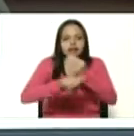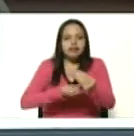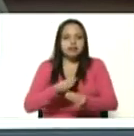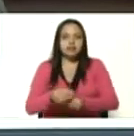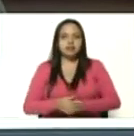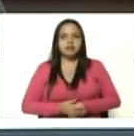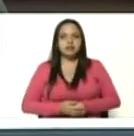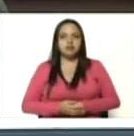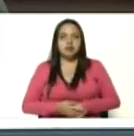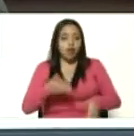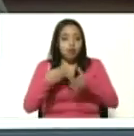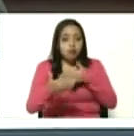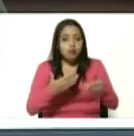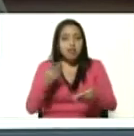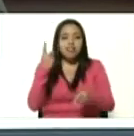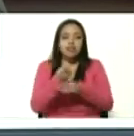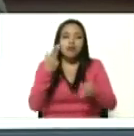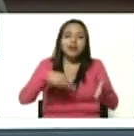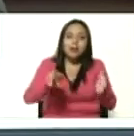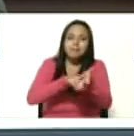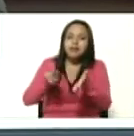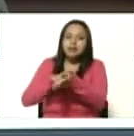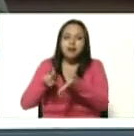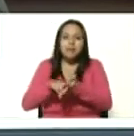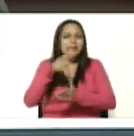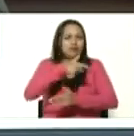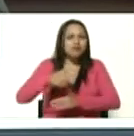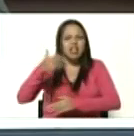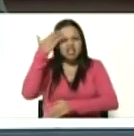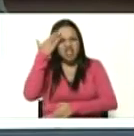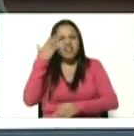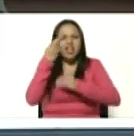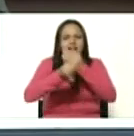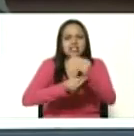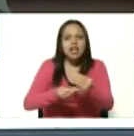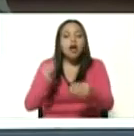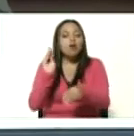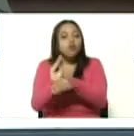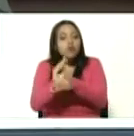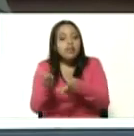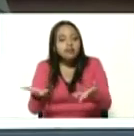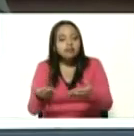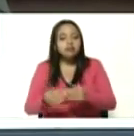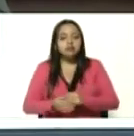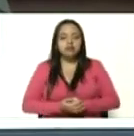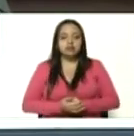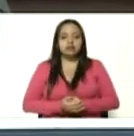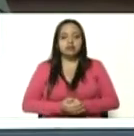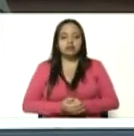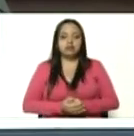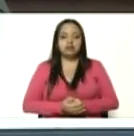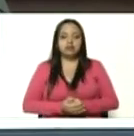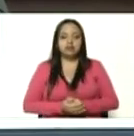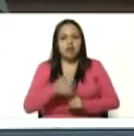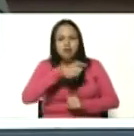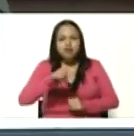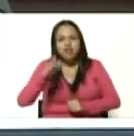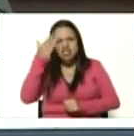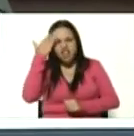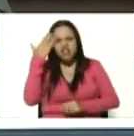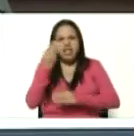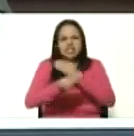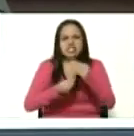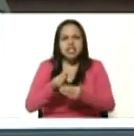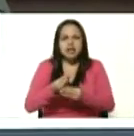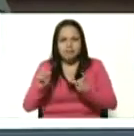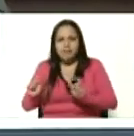no importa hay que repetirlo pero ya la gente sabe qué hacer para cuidarse y ya la gente sabe qué hacer para